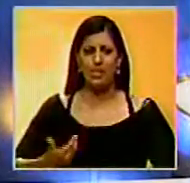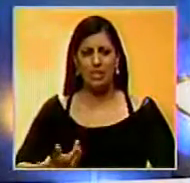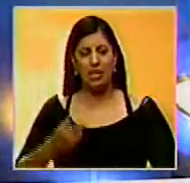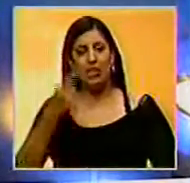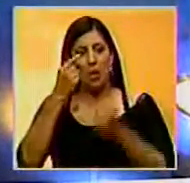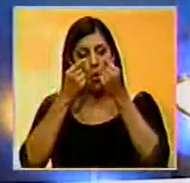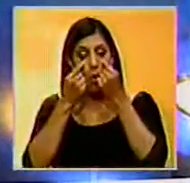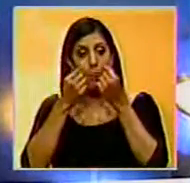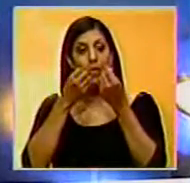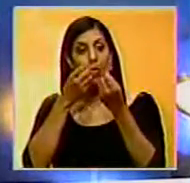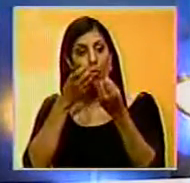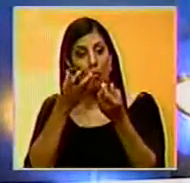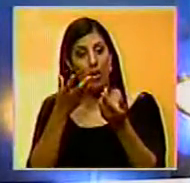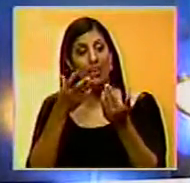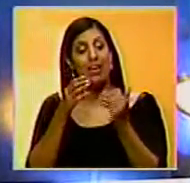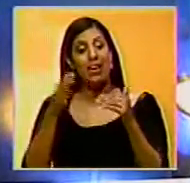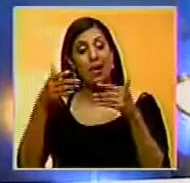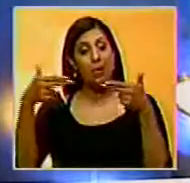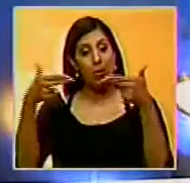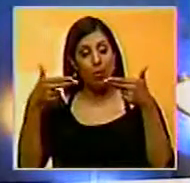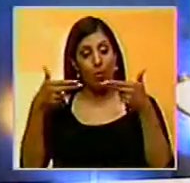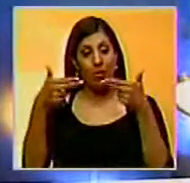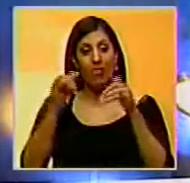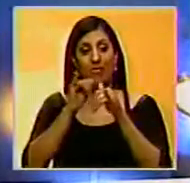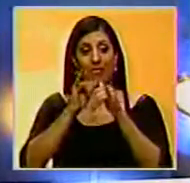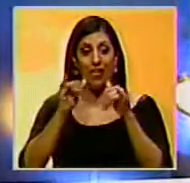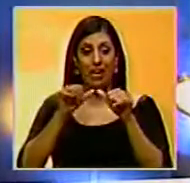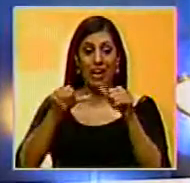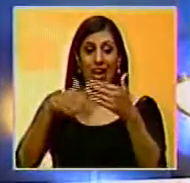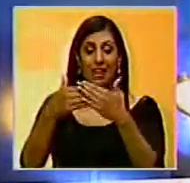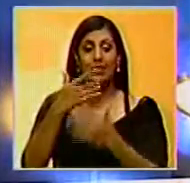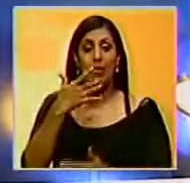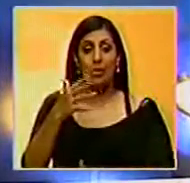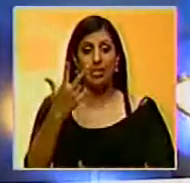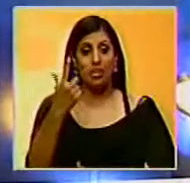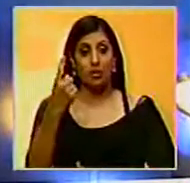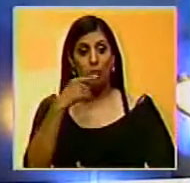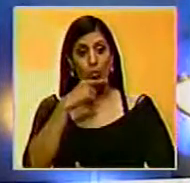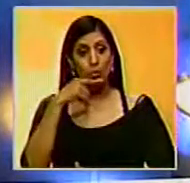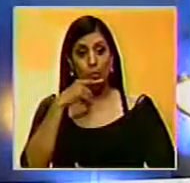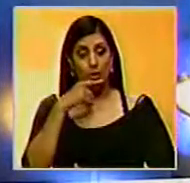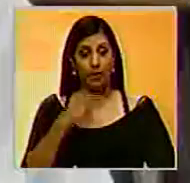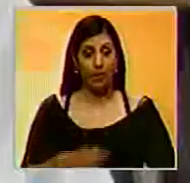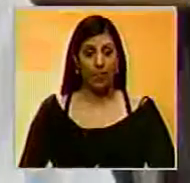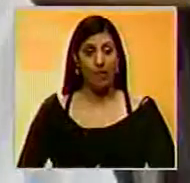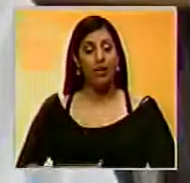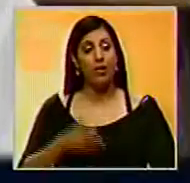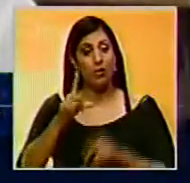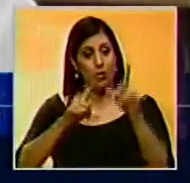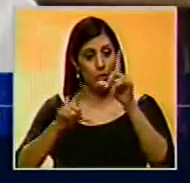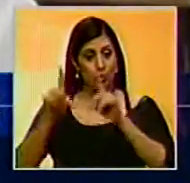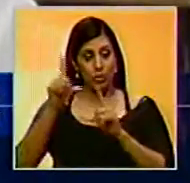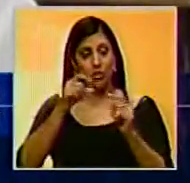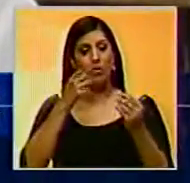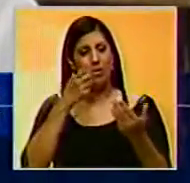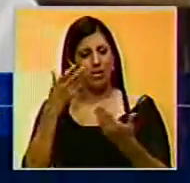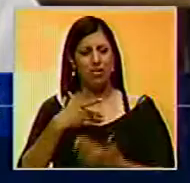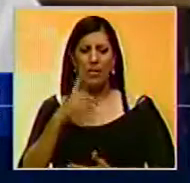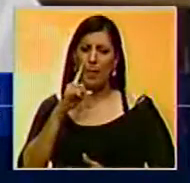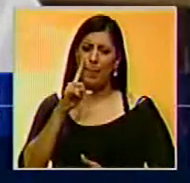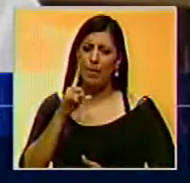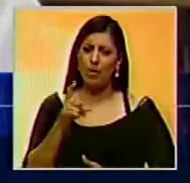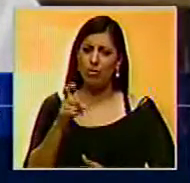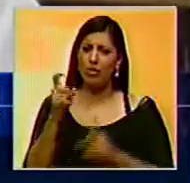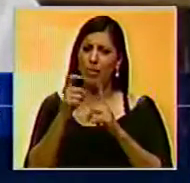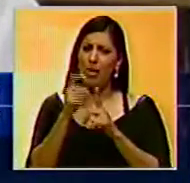Manuel Santos, quien señaló que el cese al fuego con la guerrilla se mantendrá hasta el próximo 31 de octubre. En Twitter, Timochenko se preguntó